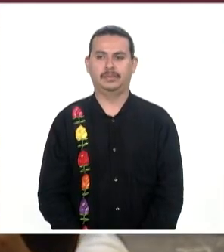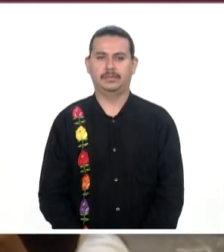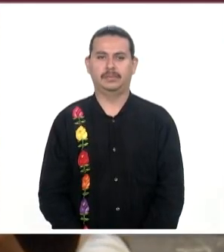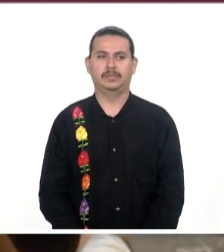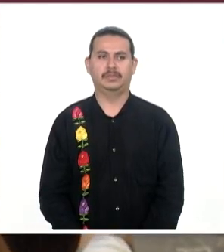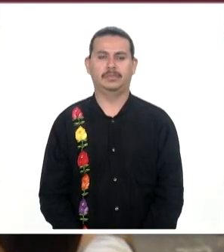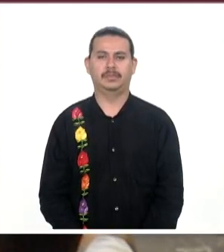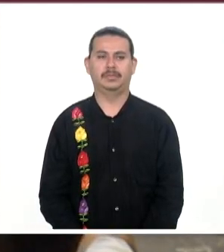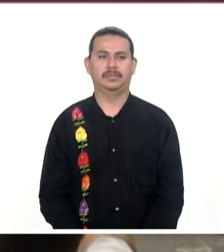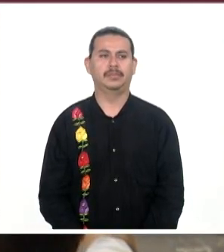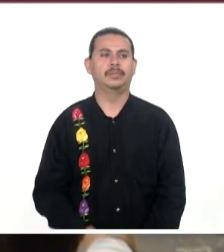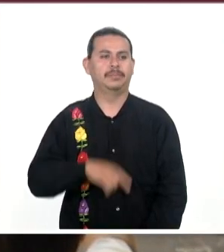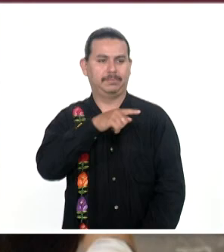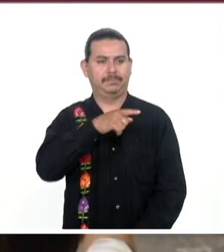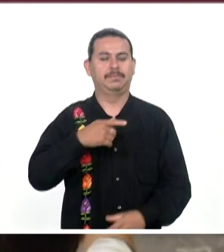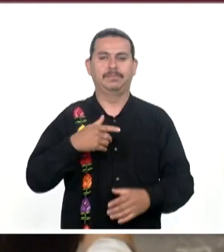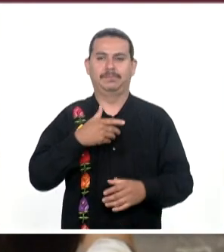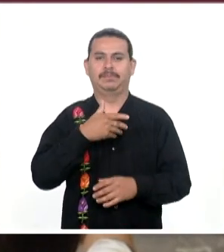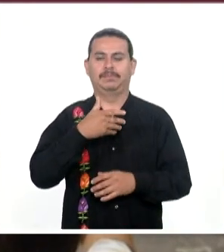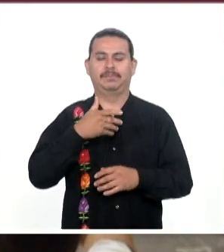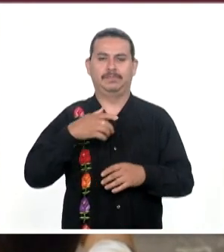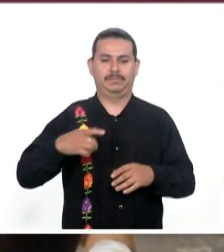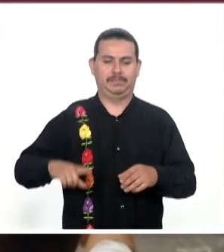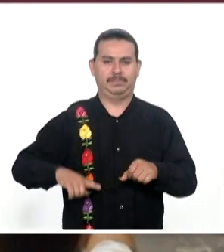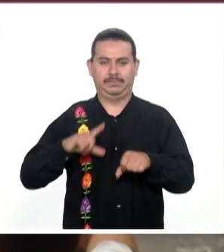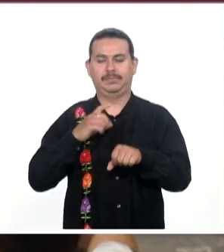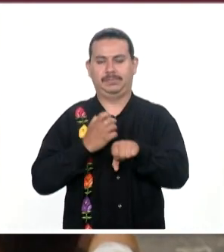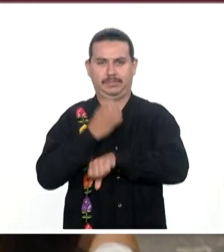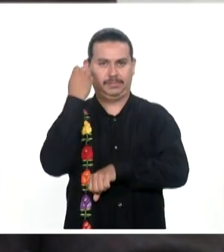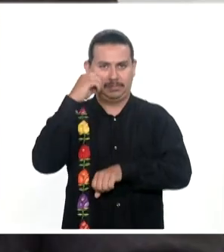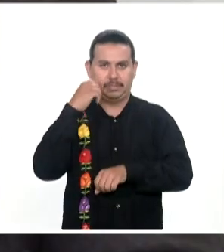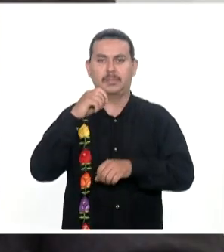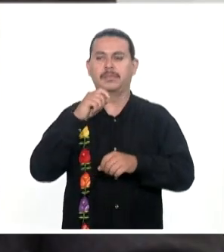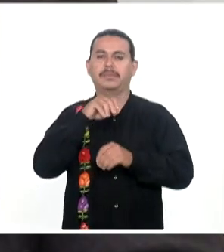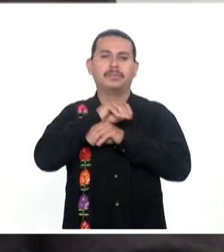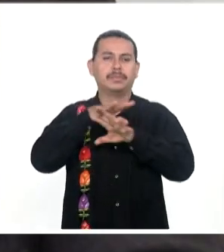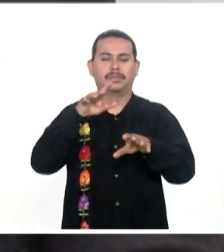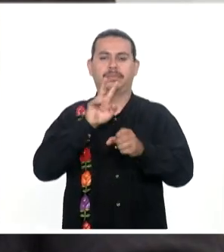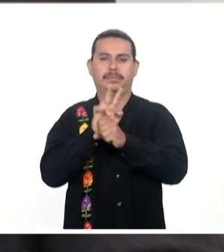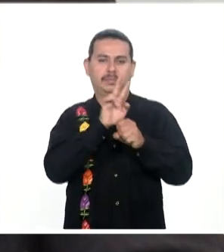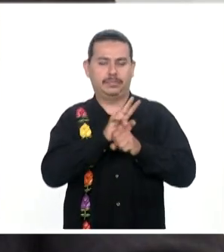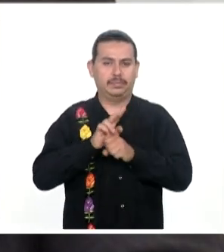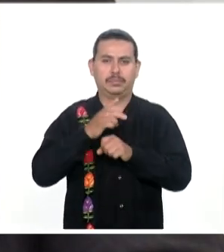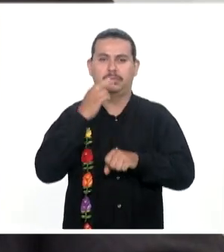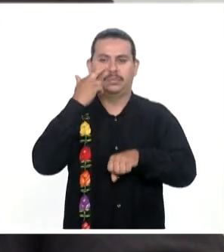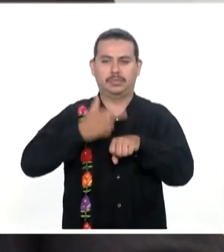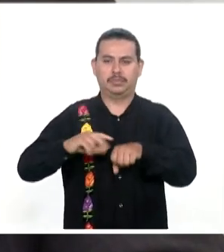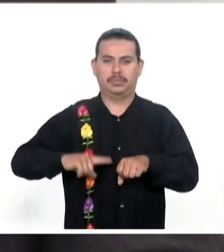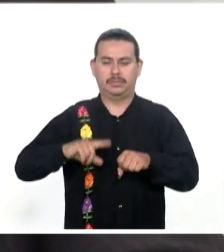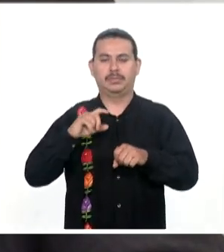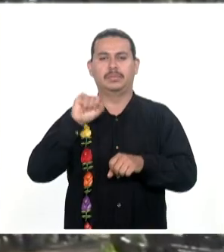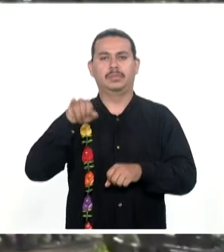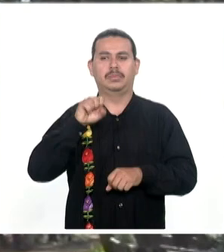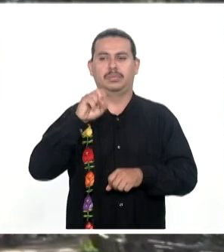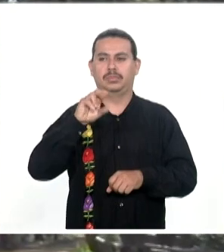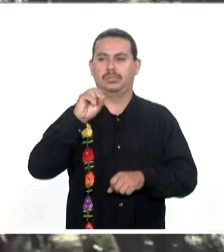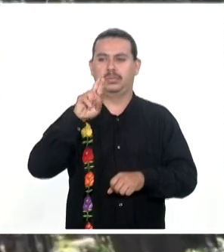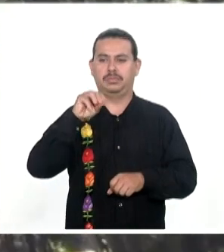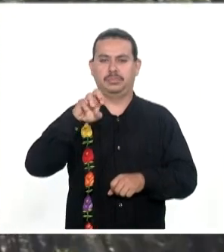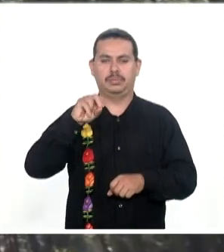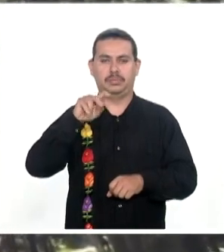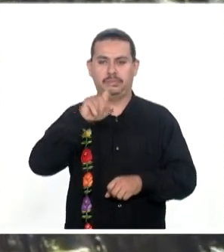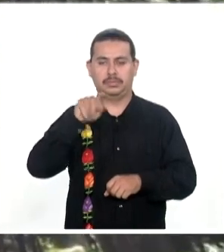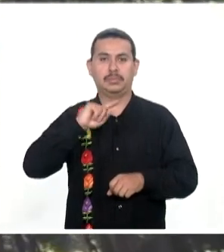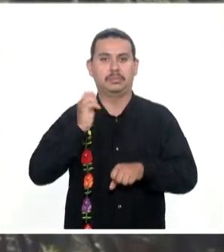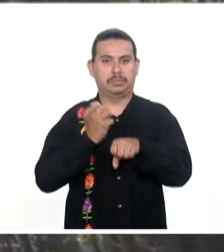En la conferencia de prensa Del gabinete de seguridad Del gobierno del estado El secretario de gobernación Jesús Romero López Informó que el